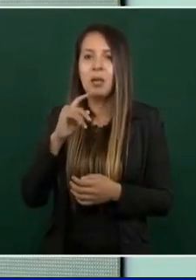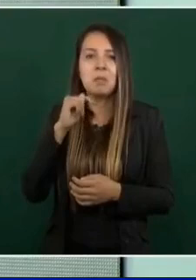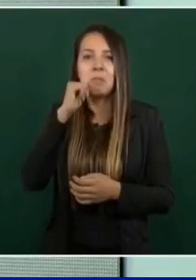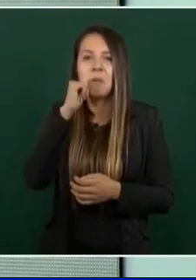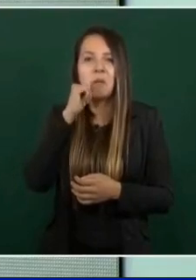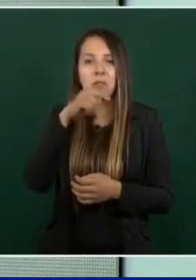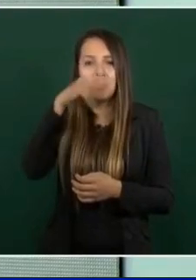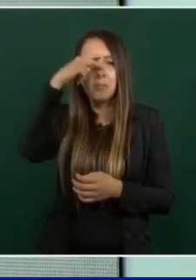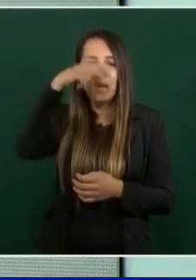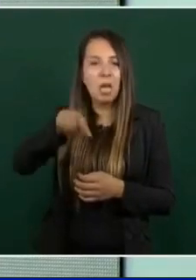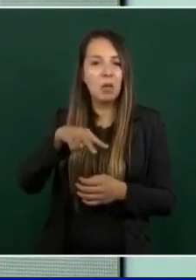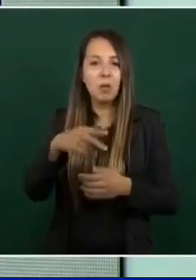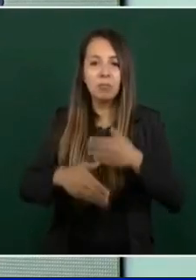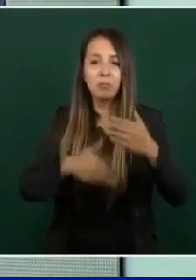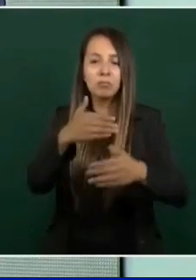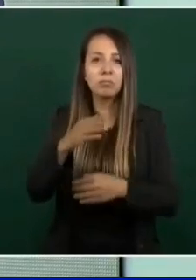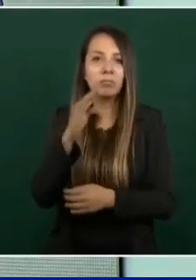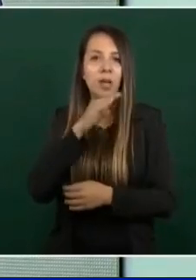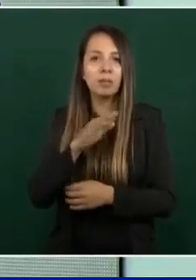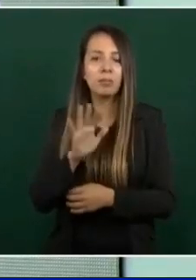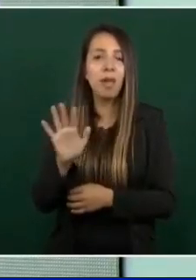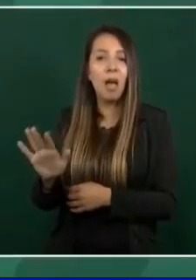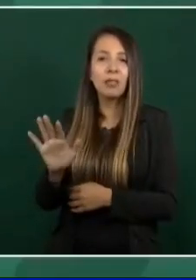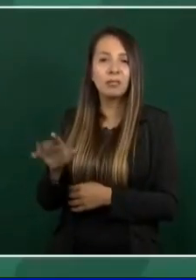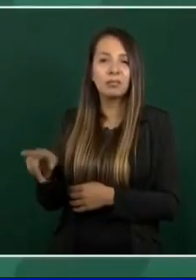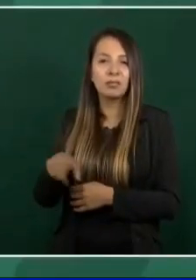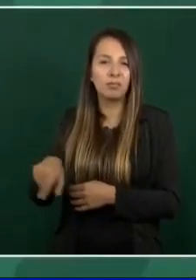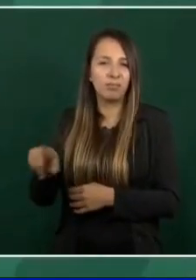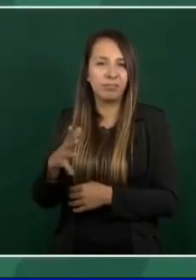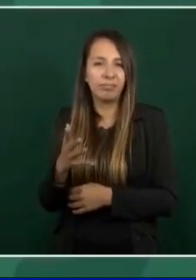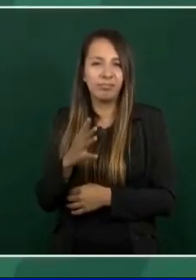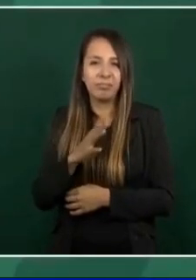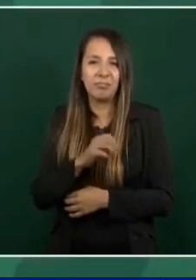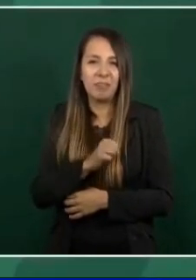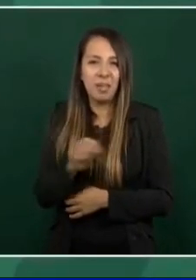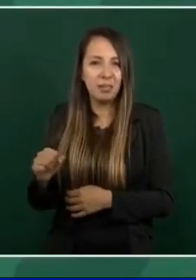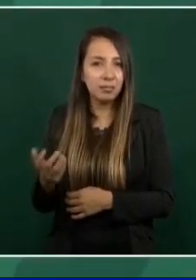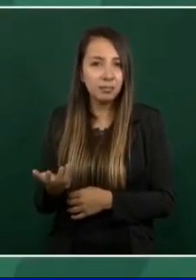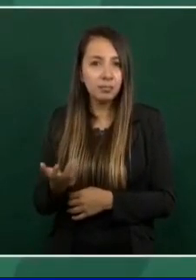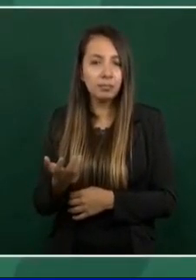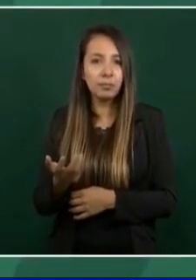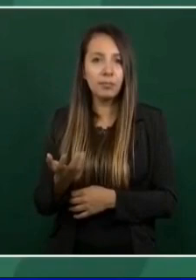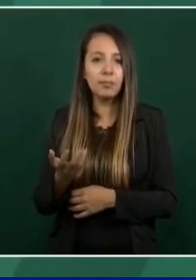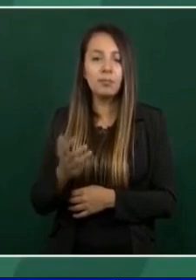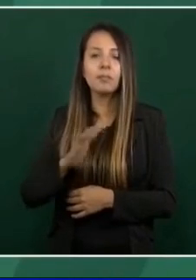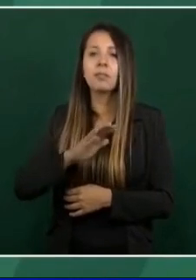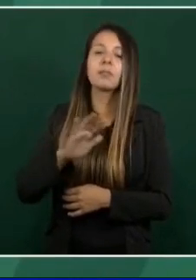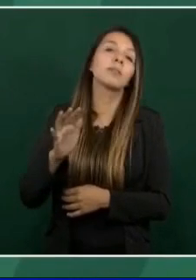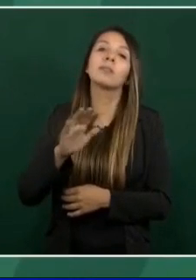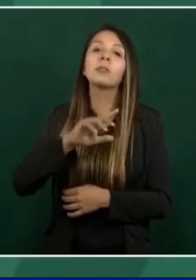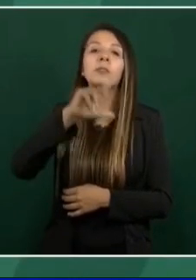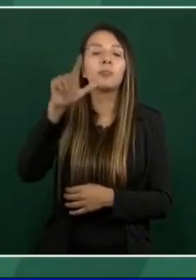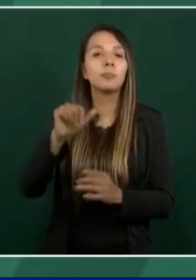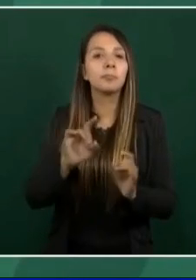porque así son de mezquinos y surgen estos hechos,